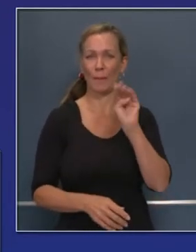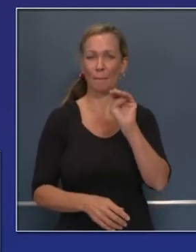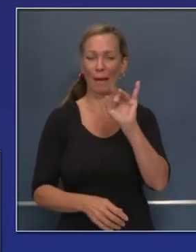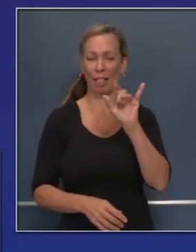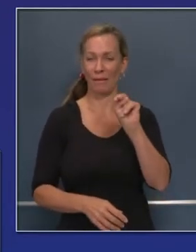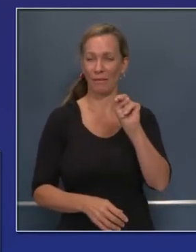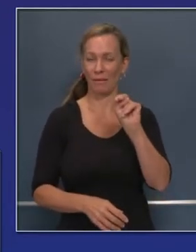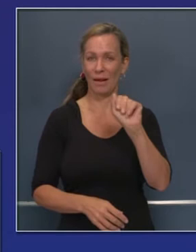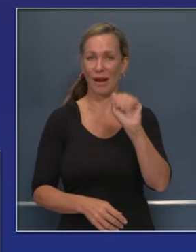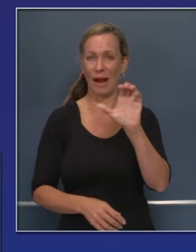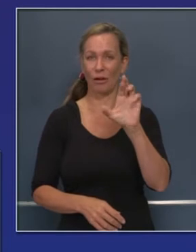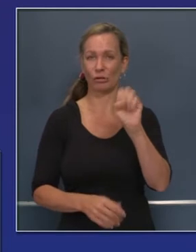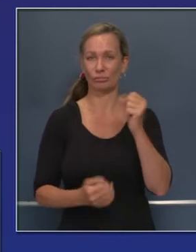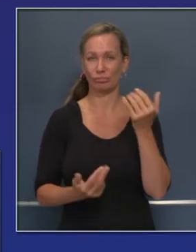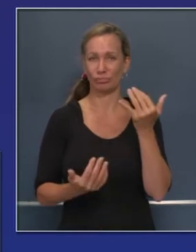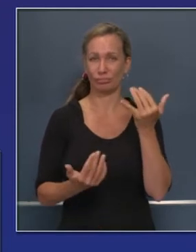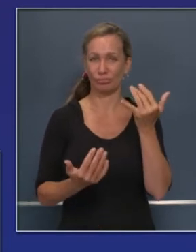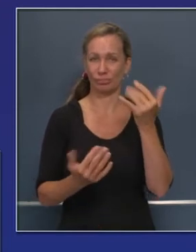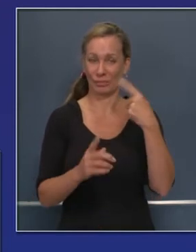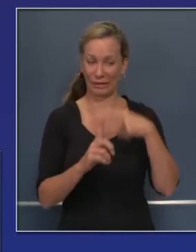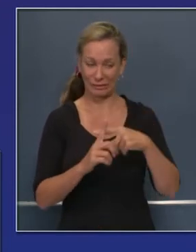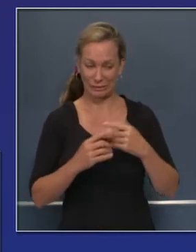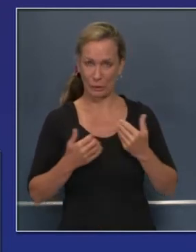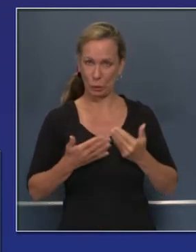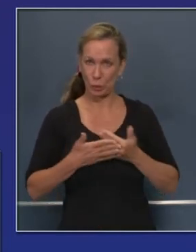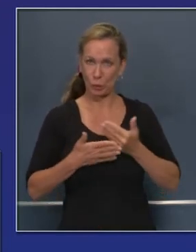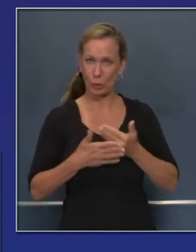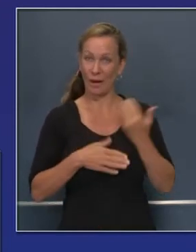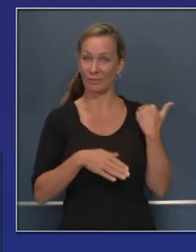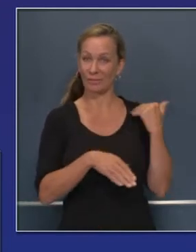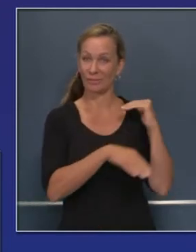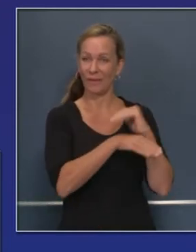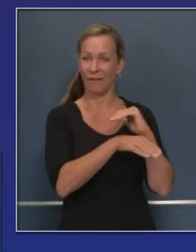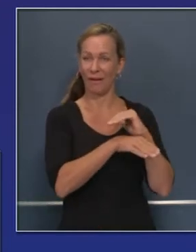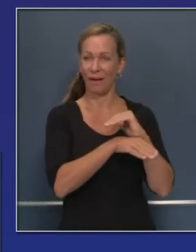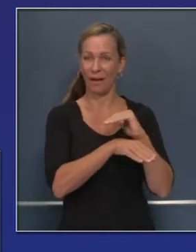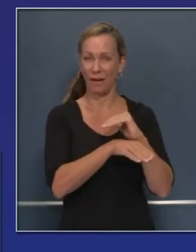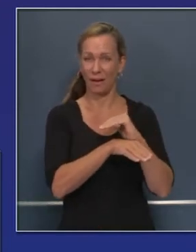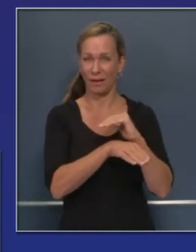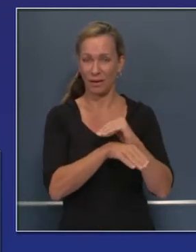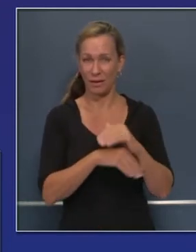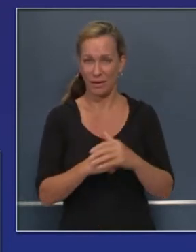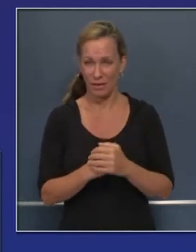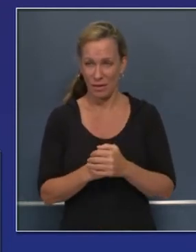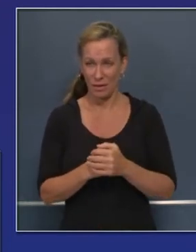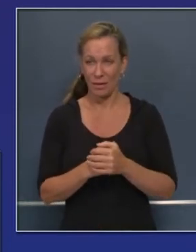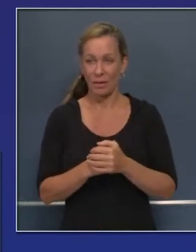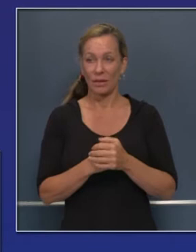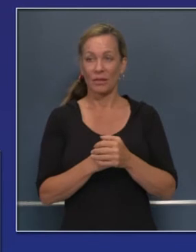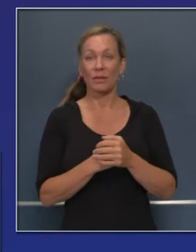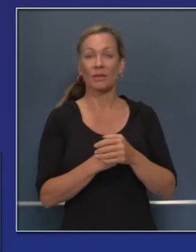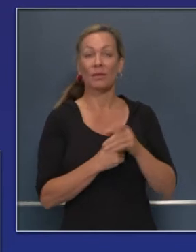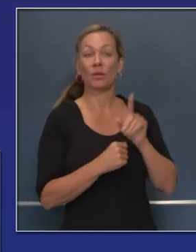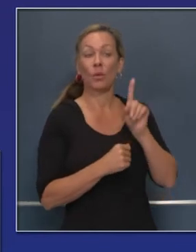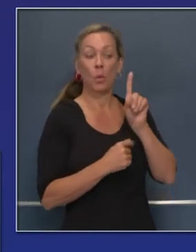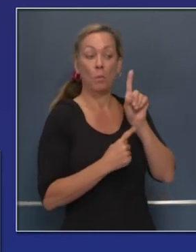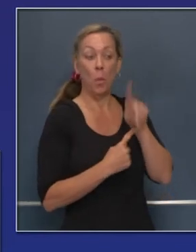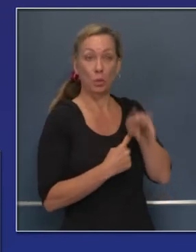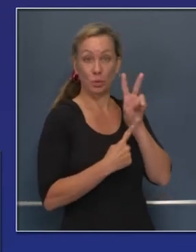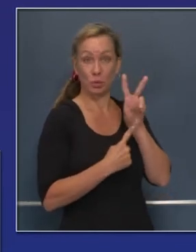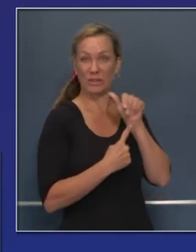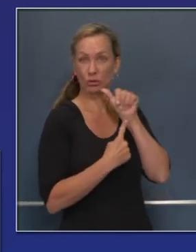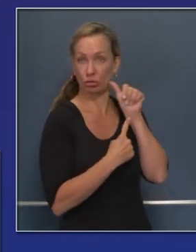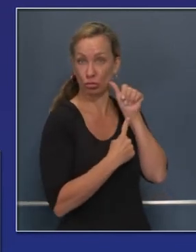hace una semana, 1.4 millones hasta la fecha, cerca de 200,000 acres